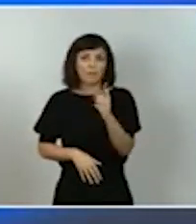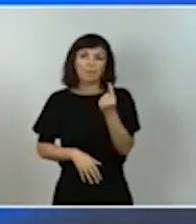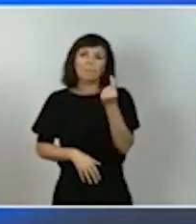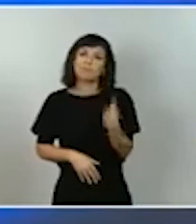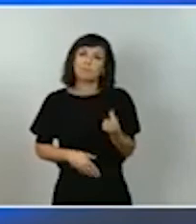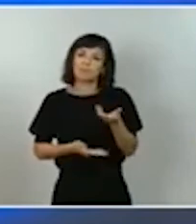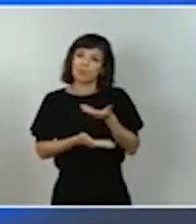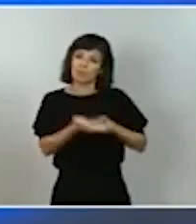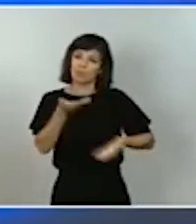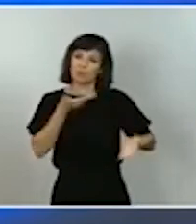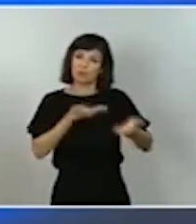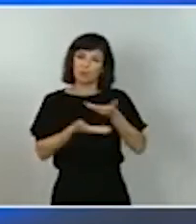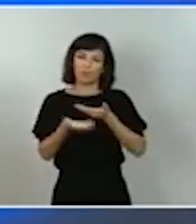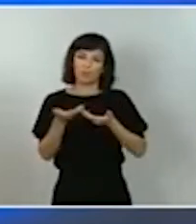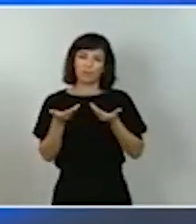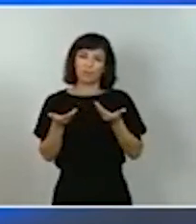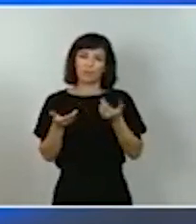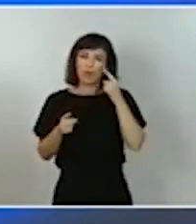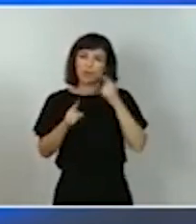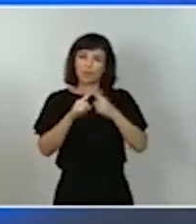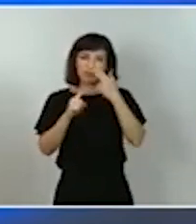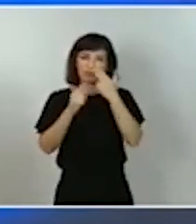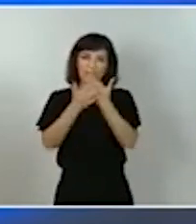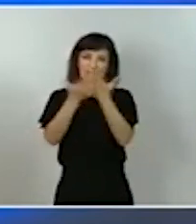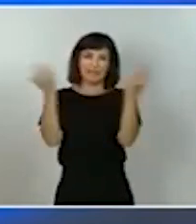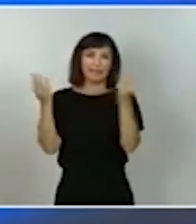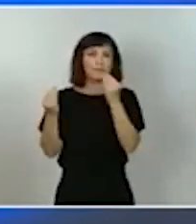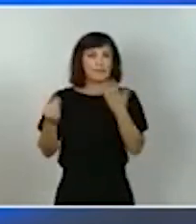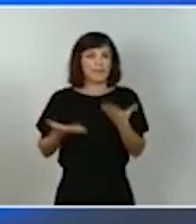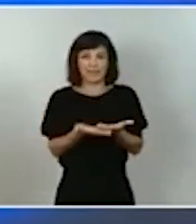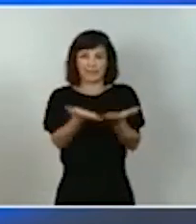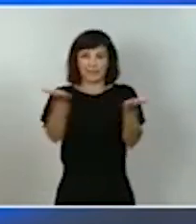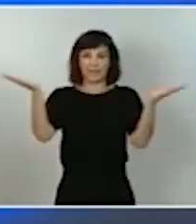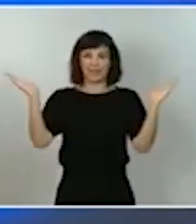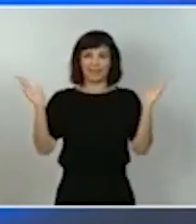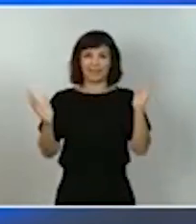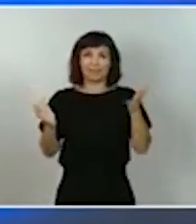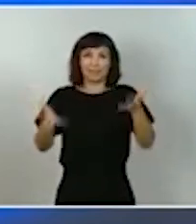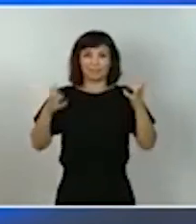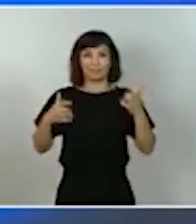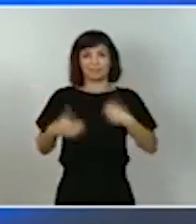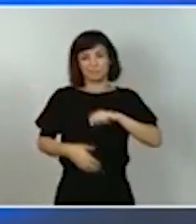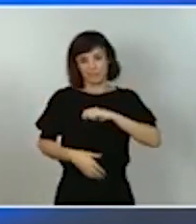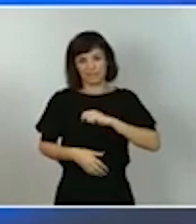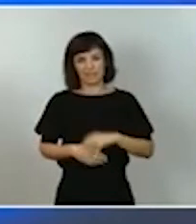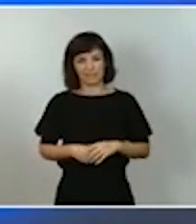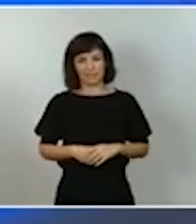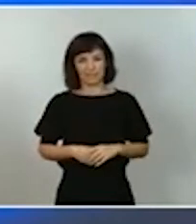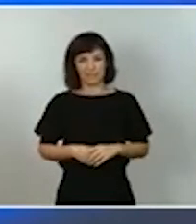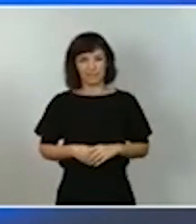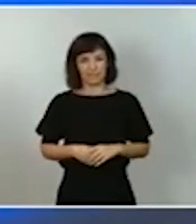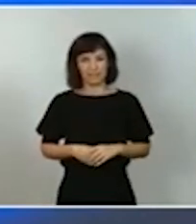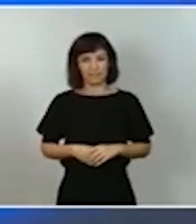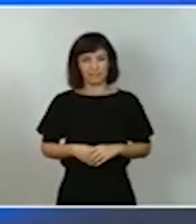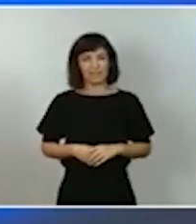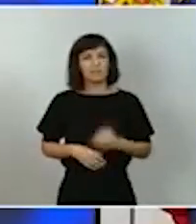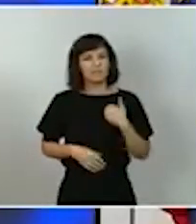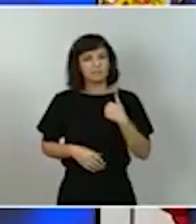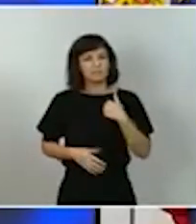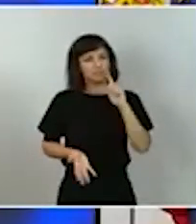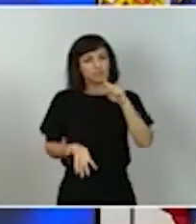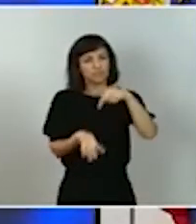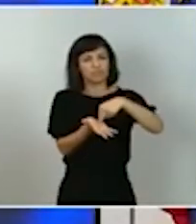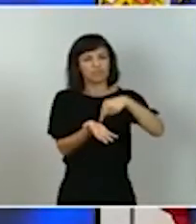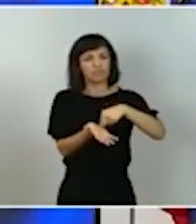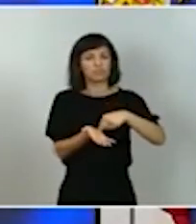beneficio del interés general del bien común en beneficio de nuestro país sí también reclamo el fin de